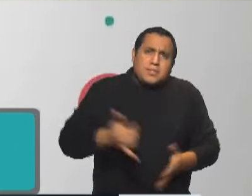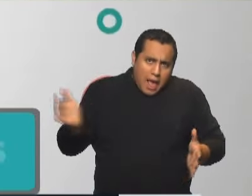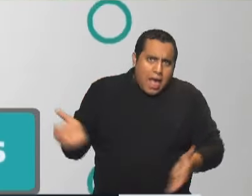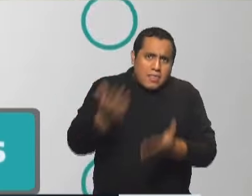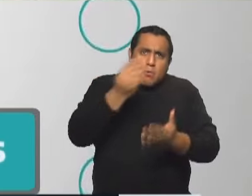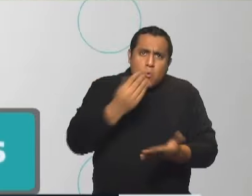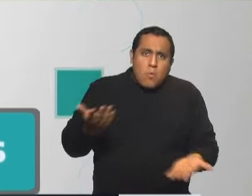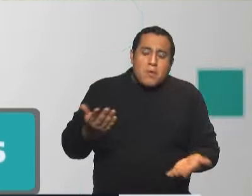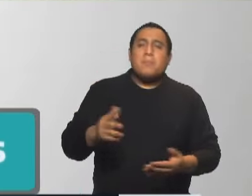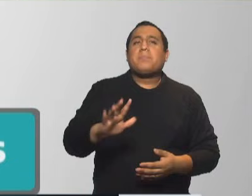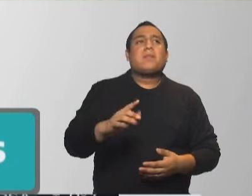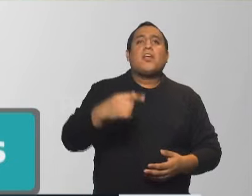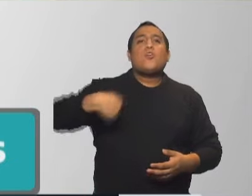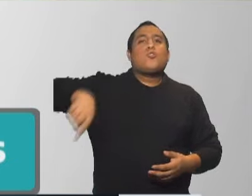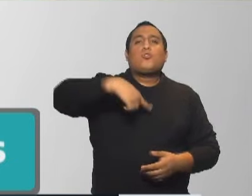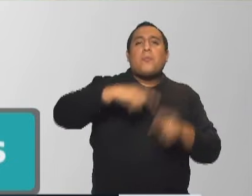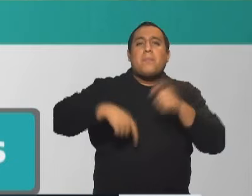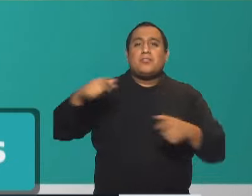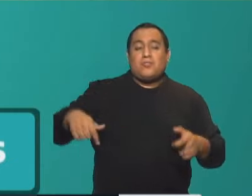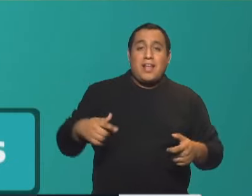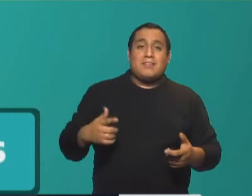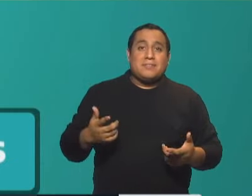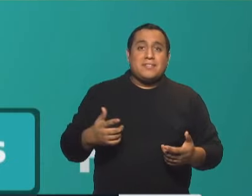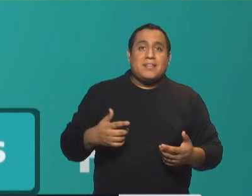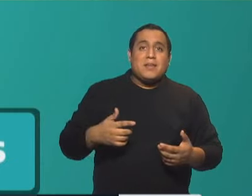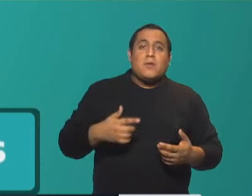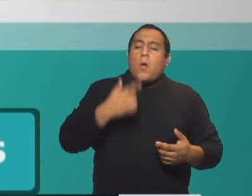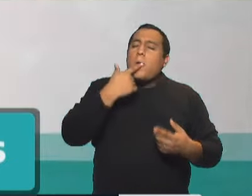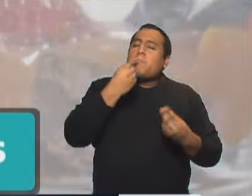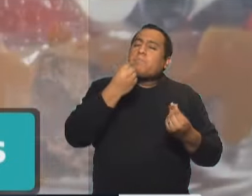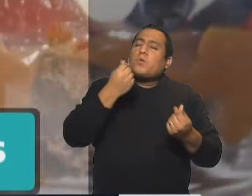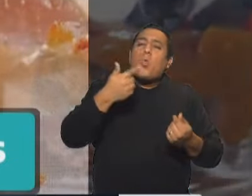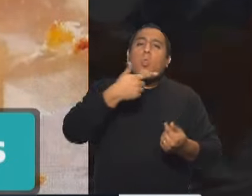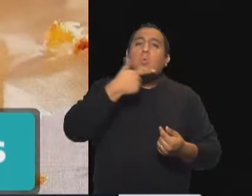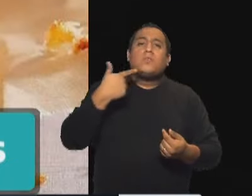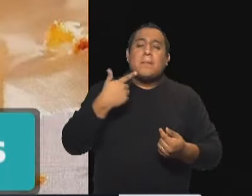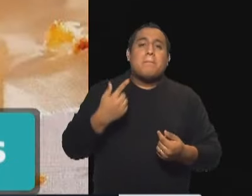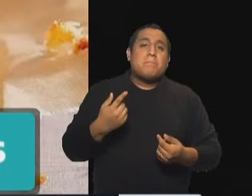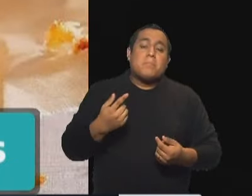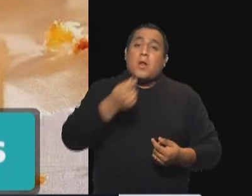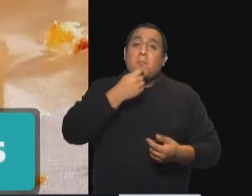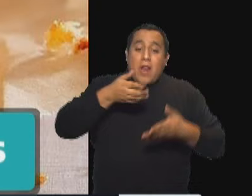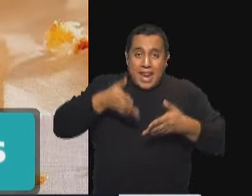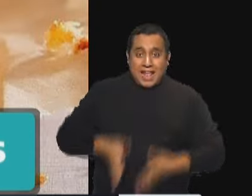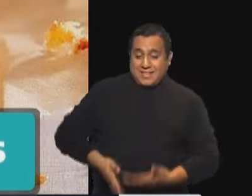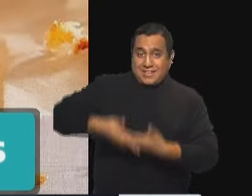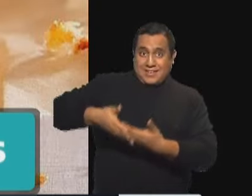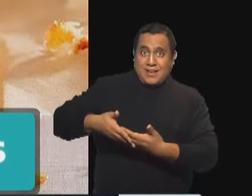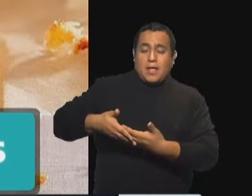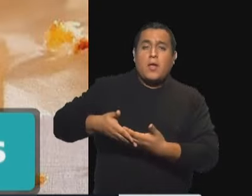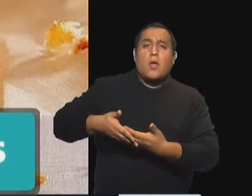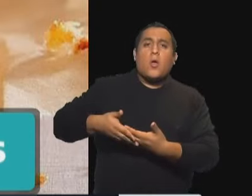nosotros, el ser humano tiene el primer contacto con el sabor dulce, la leche materna. Entonces, además,